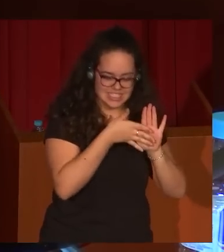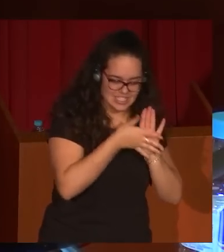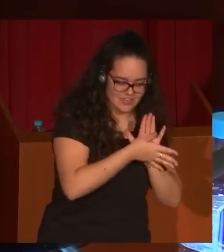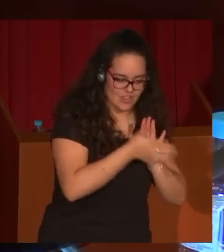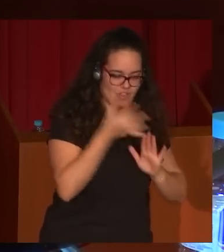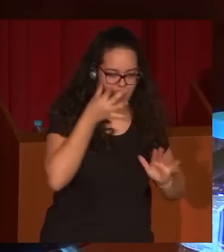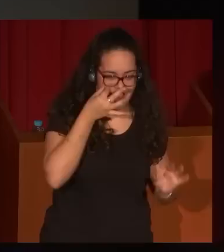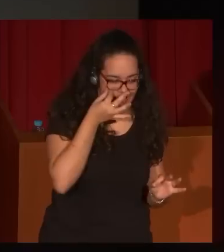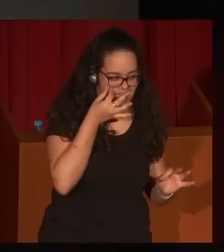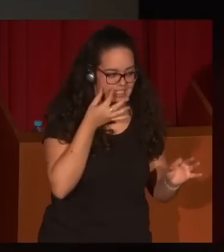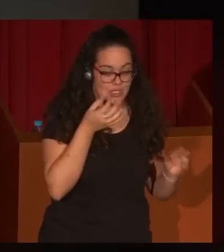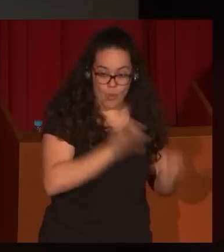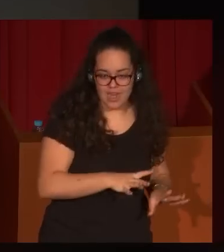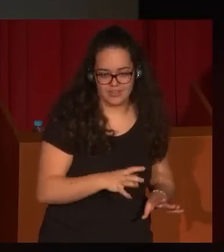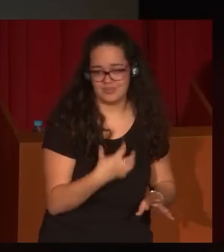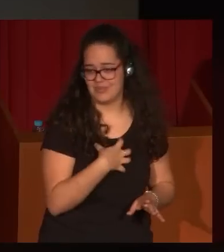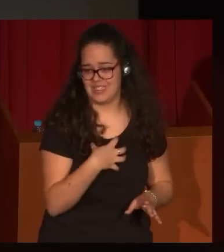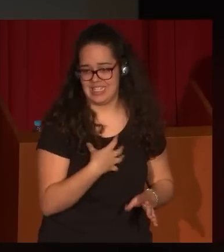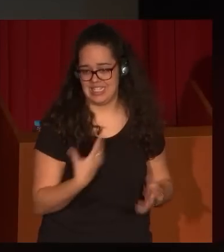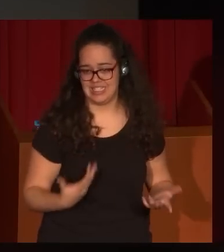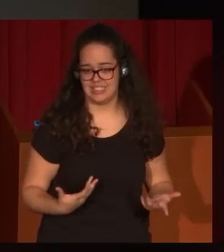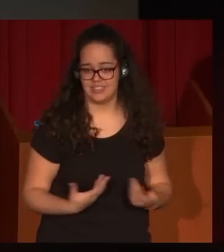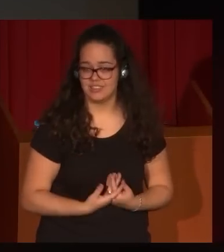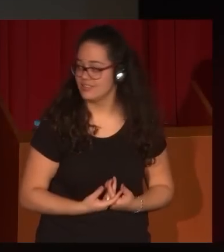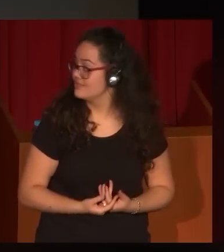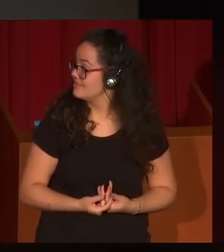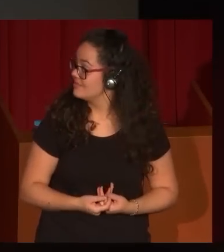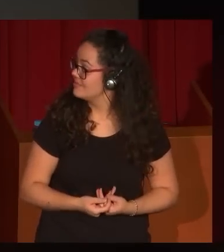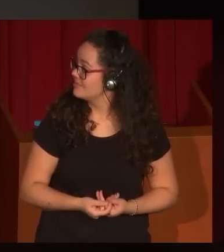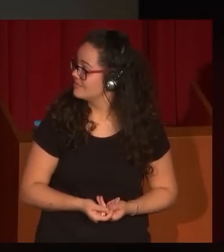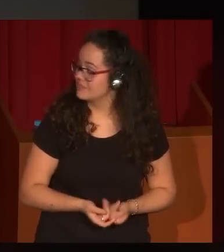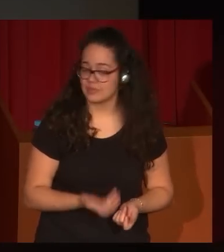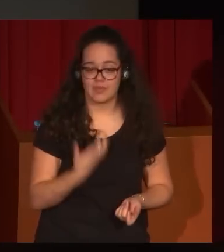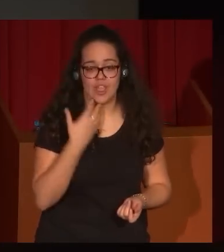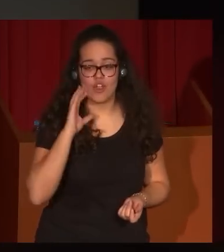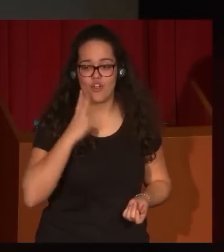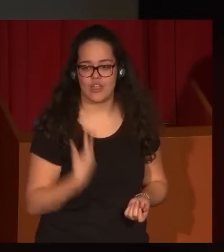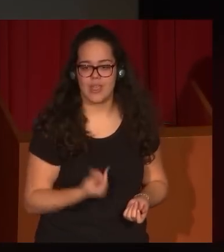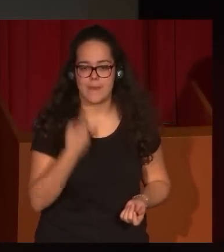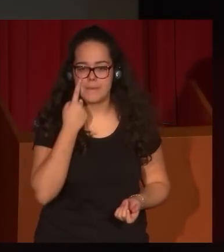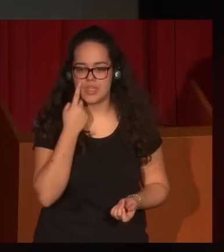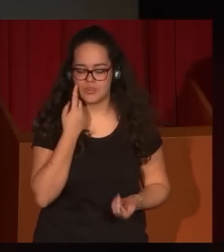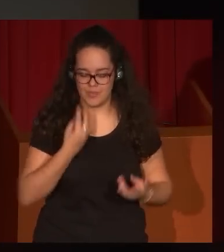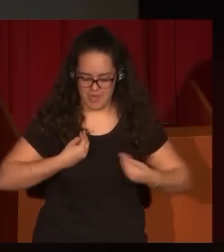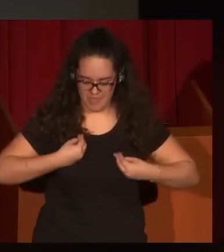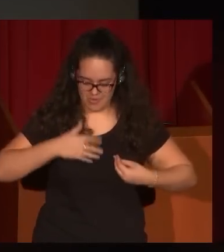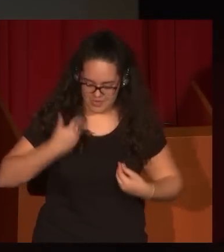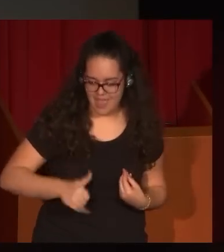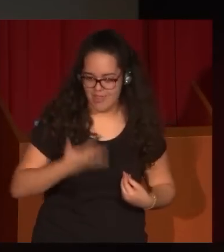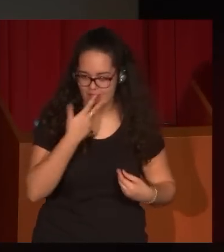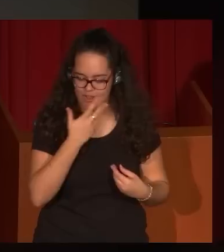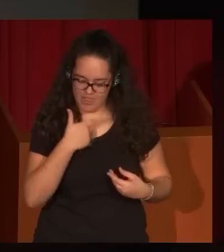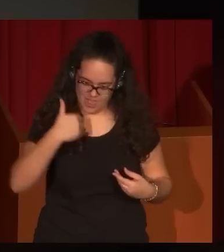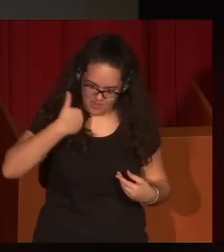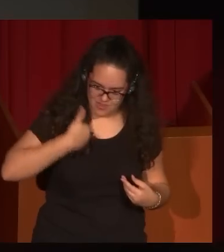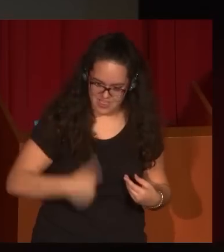de Goya. Este tipo de escenas, que en la obra de Goya tienen esa palpitación de lo vivido, de lo conocido